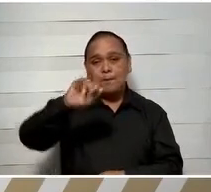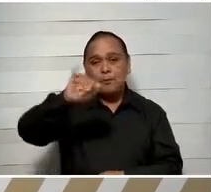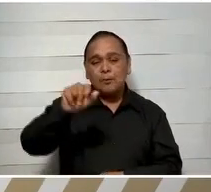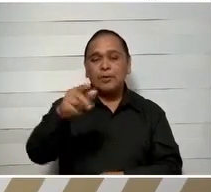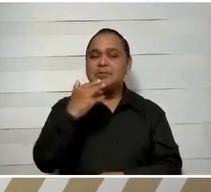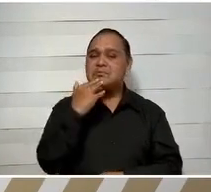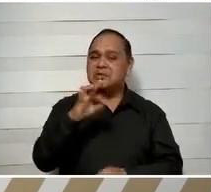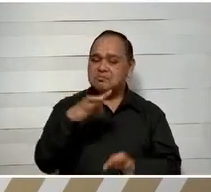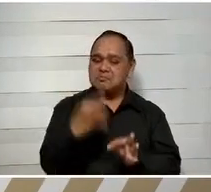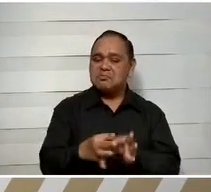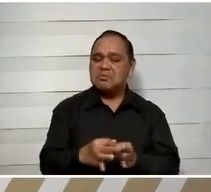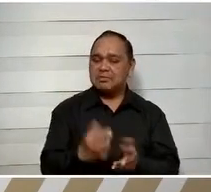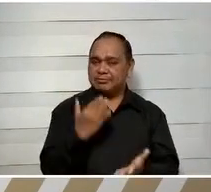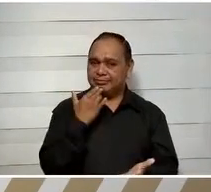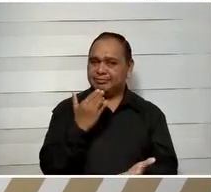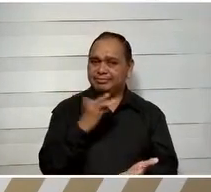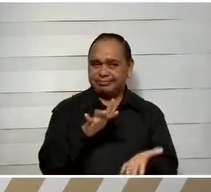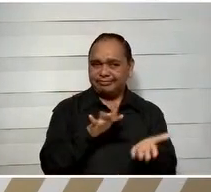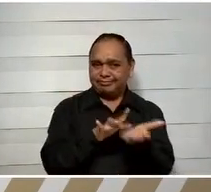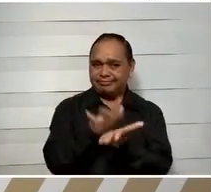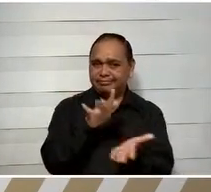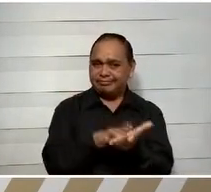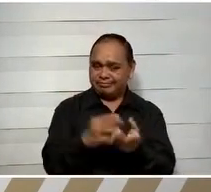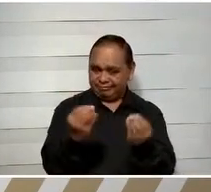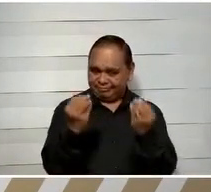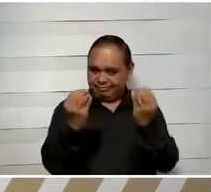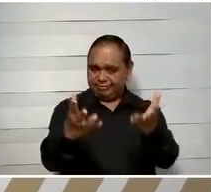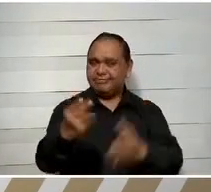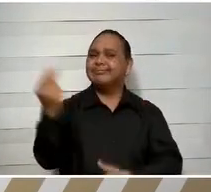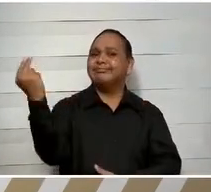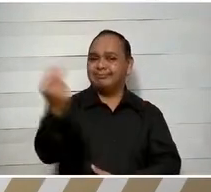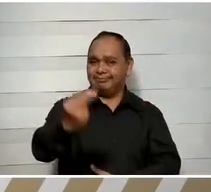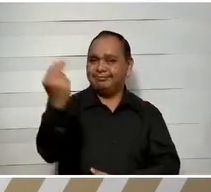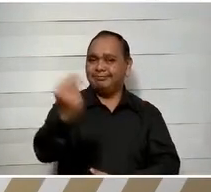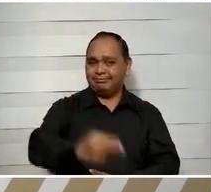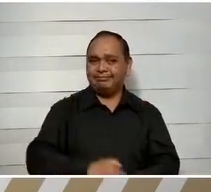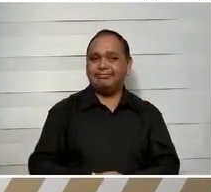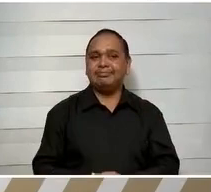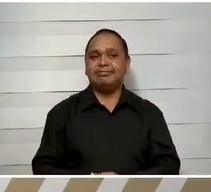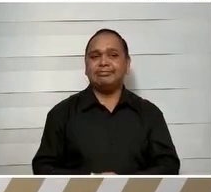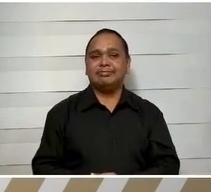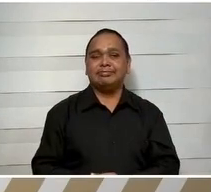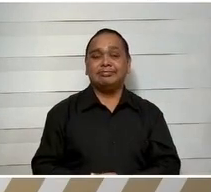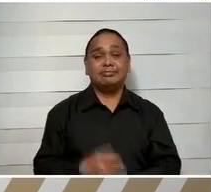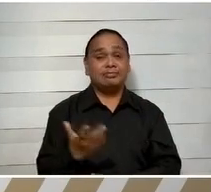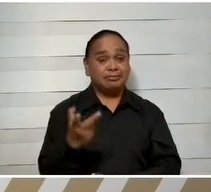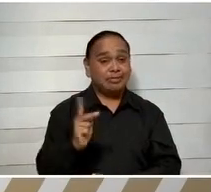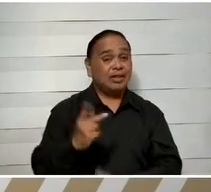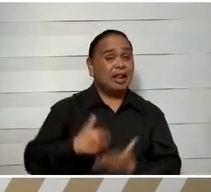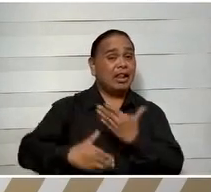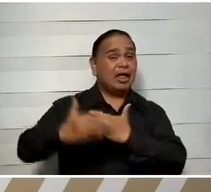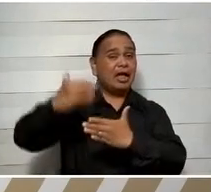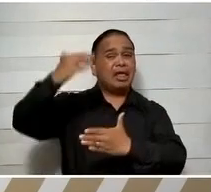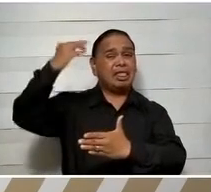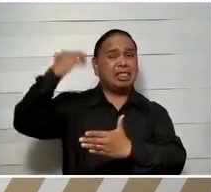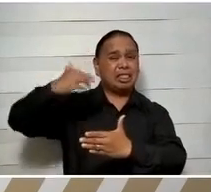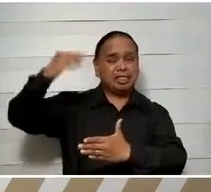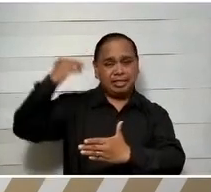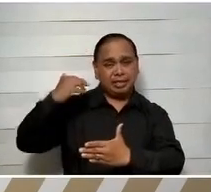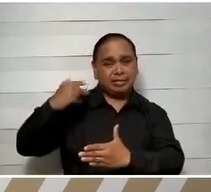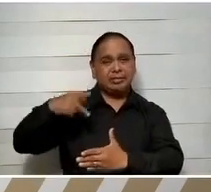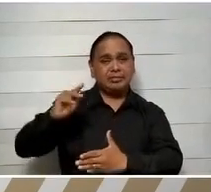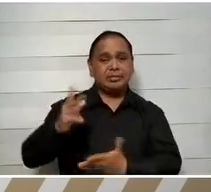Eso, me da muchísimo gusto, lo merecía, lo merece Xpujil porque desde cuánto tiempo yo les decía era